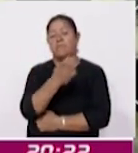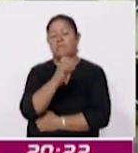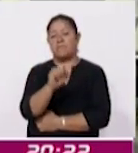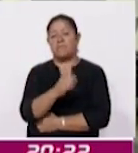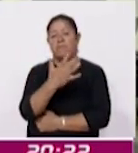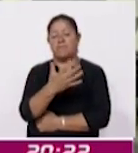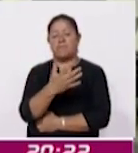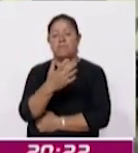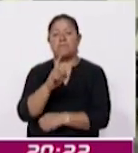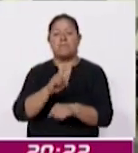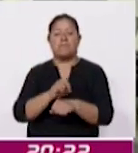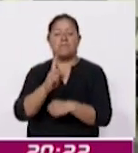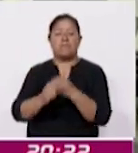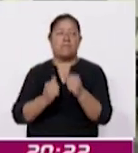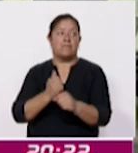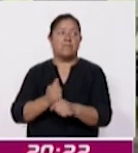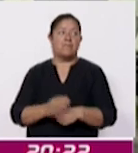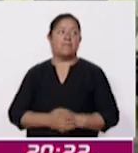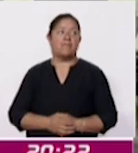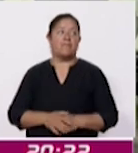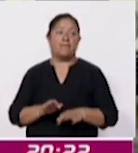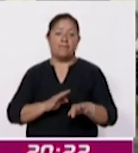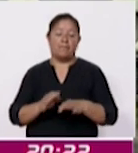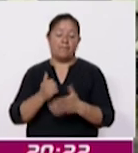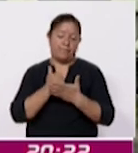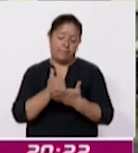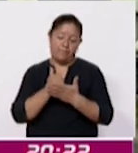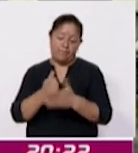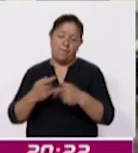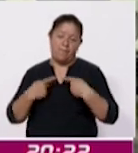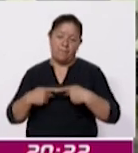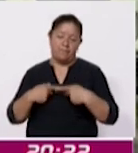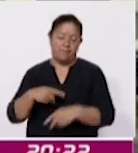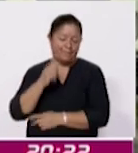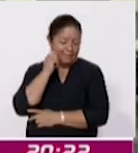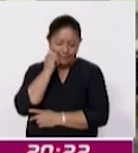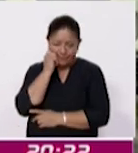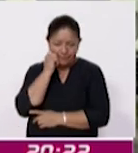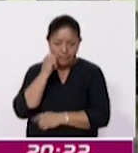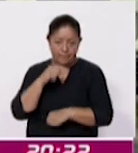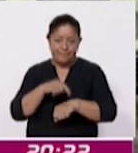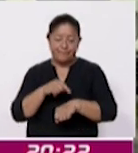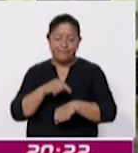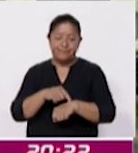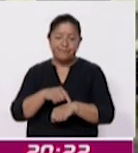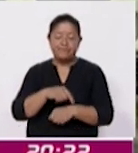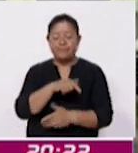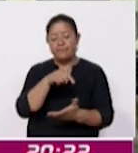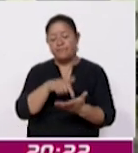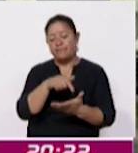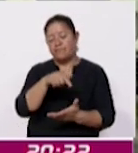Las funciones de los bomberos son ayudar a la ciudadanía sin importar la hora ni el momento ni el lugar,